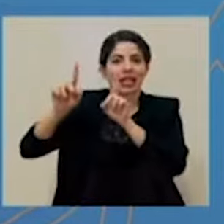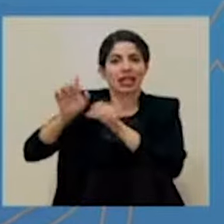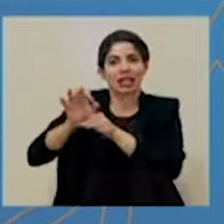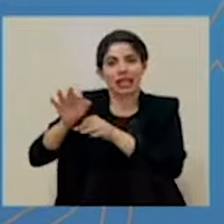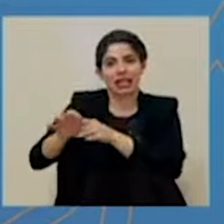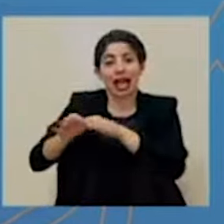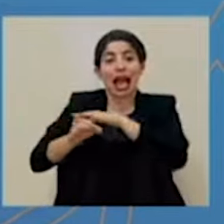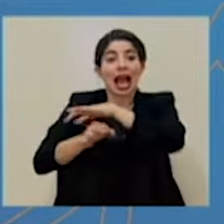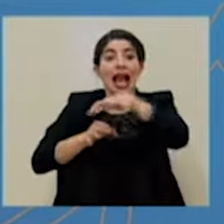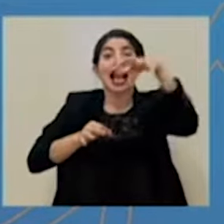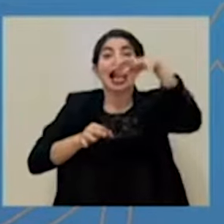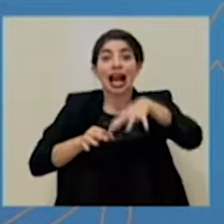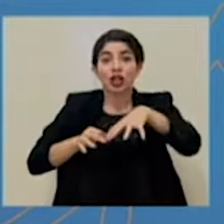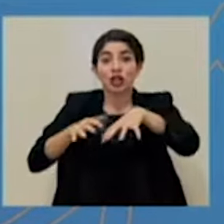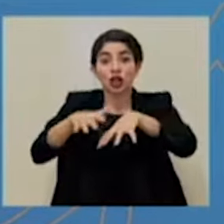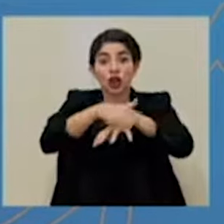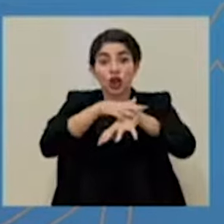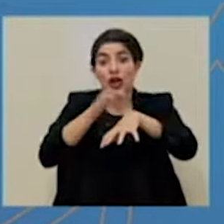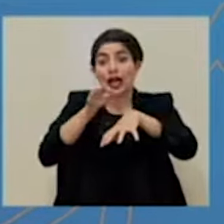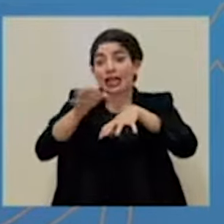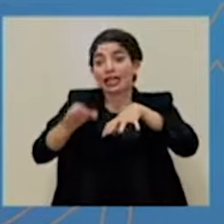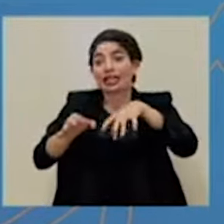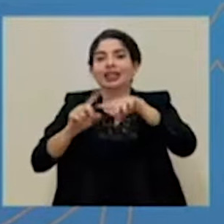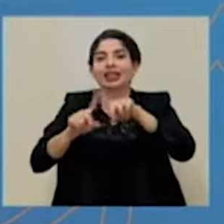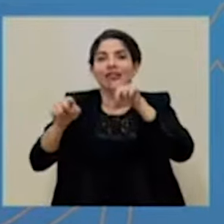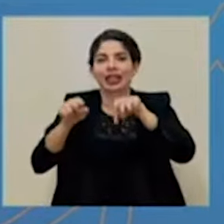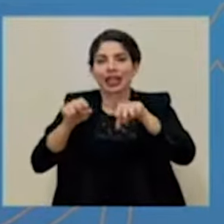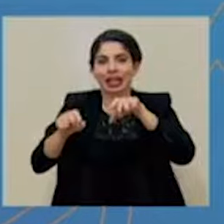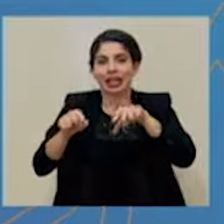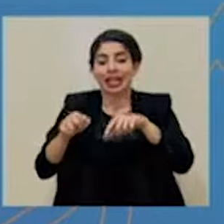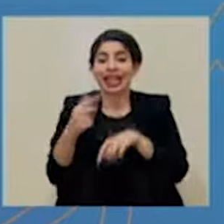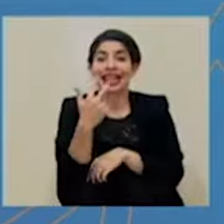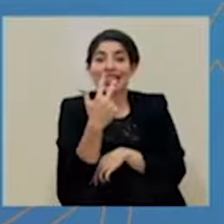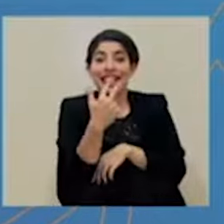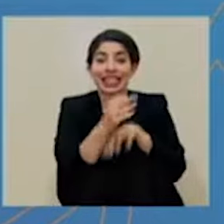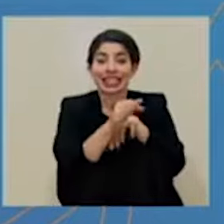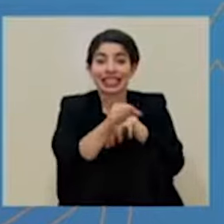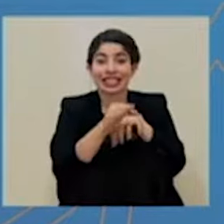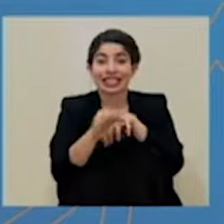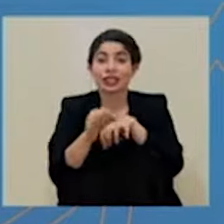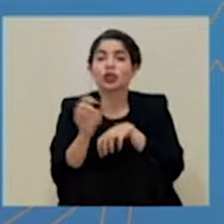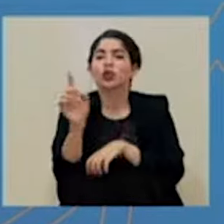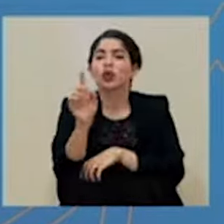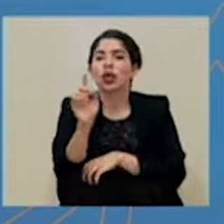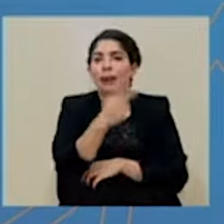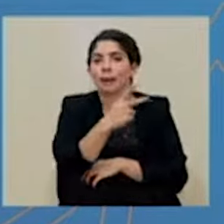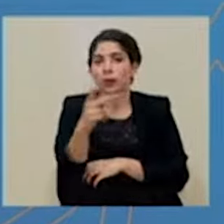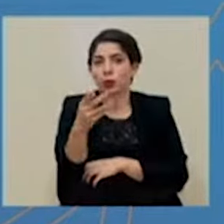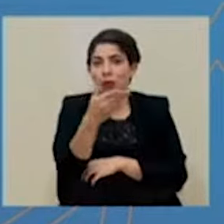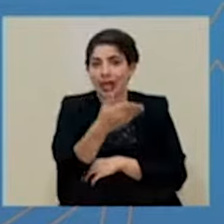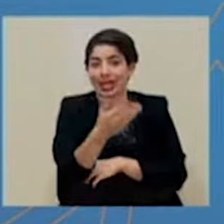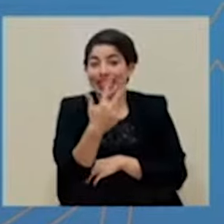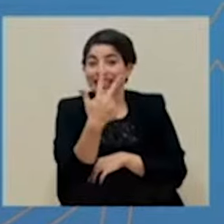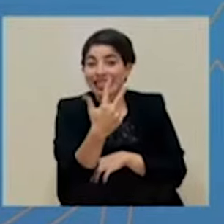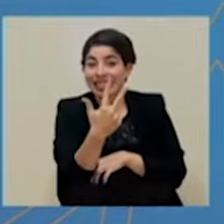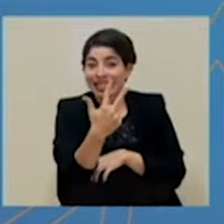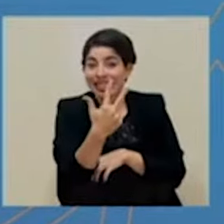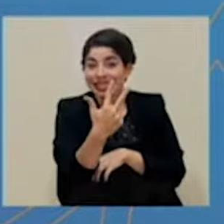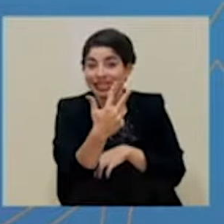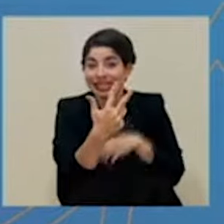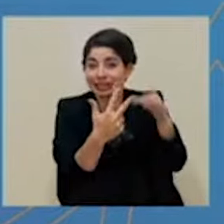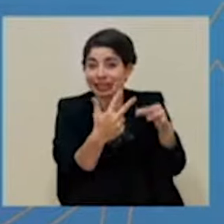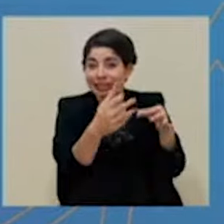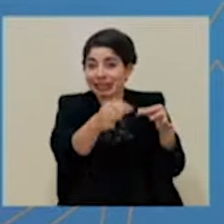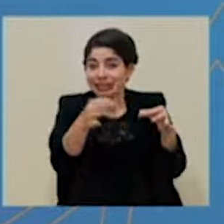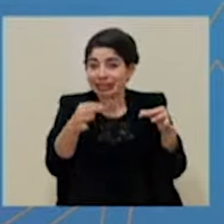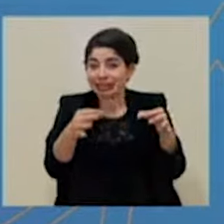sus cantones de origen y tres distritos de un cantón, que es el caso de Punta Arenas, se mantienen, este este